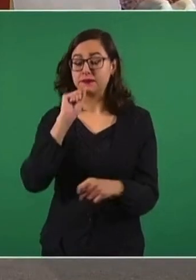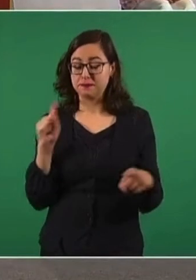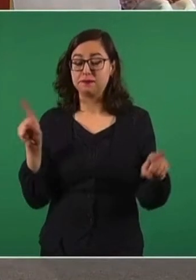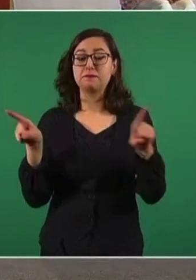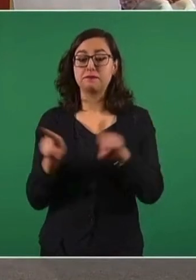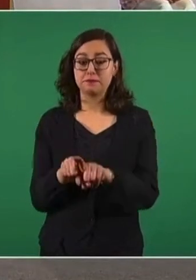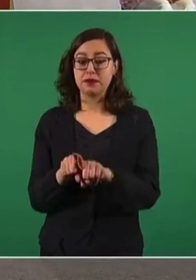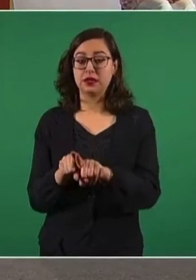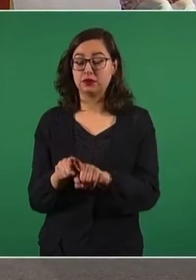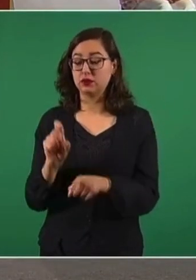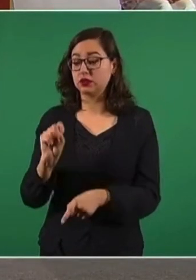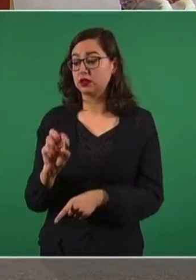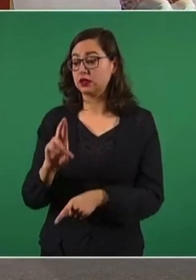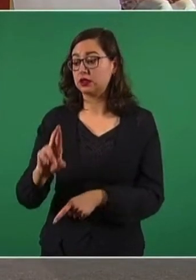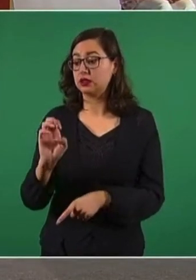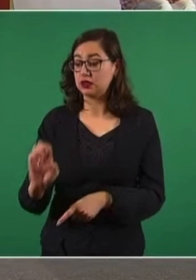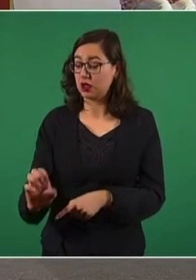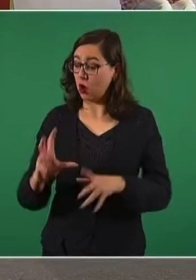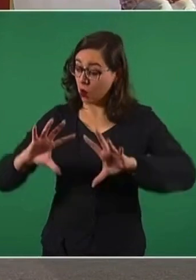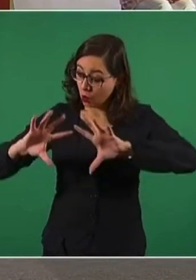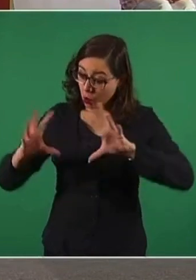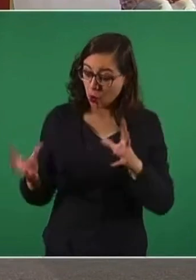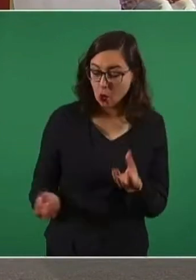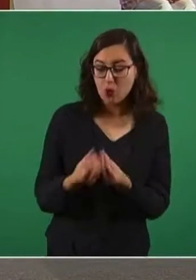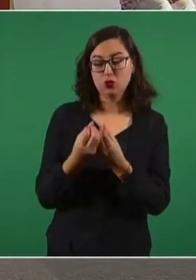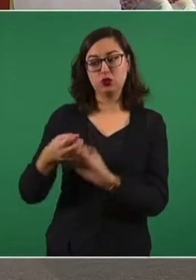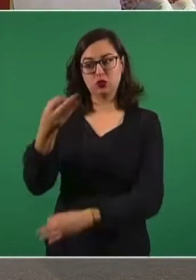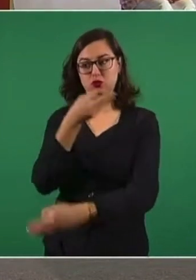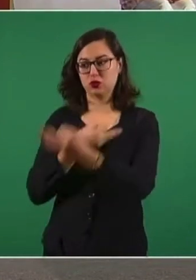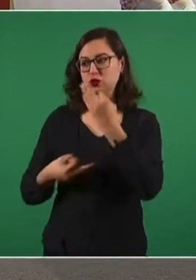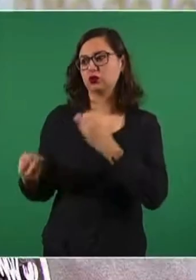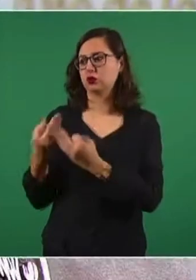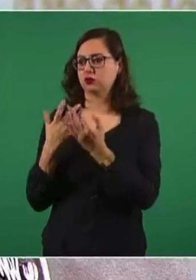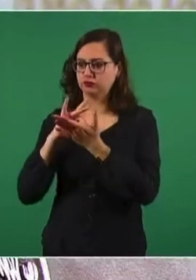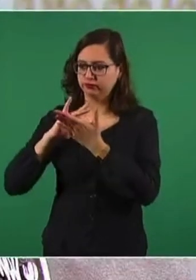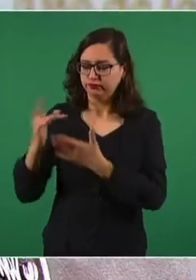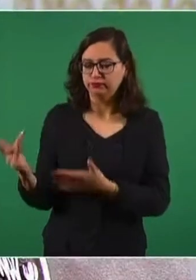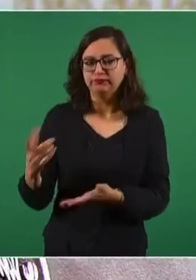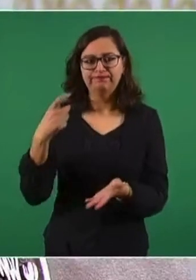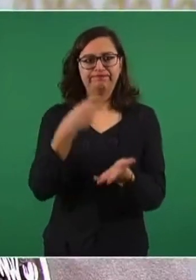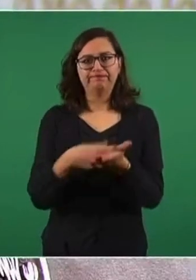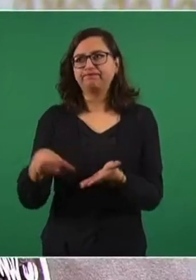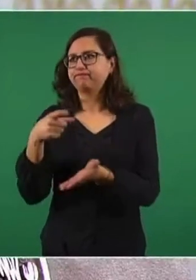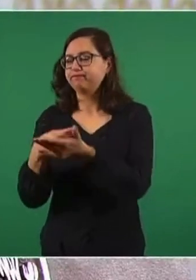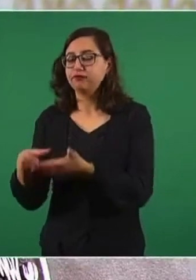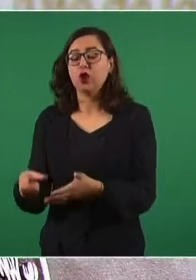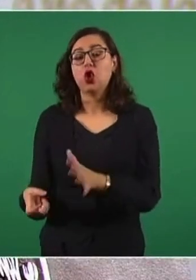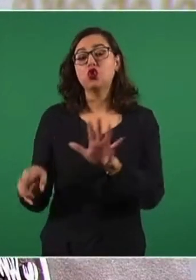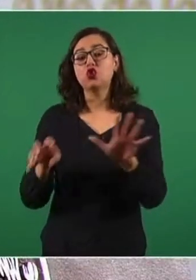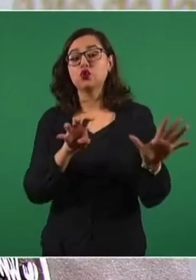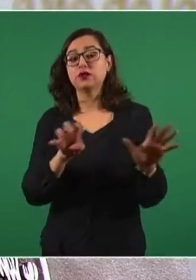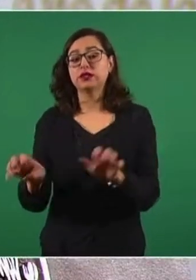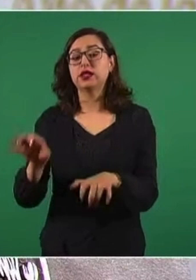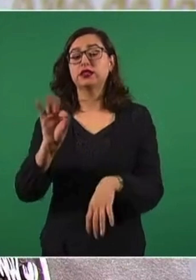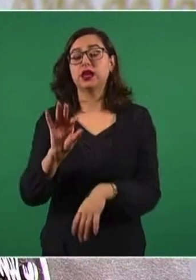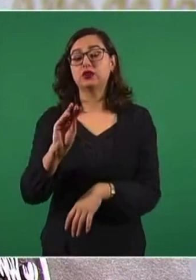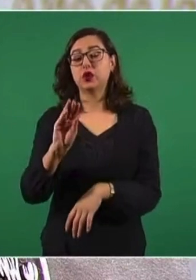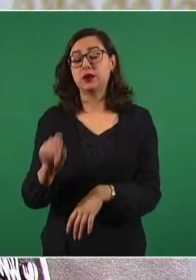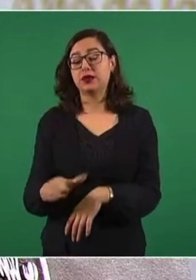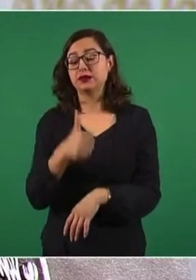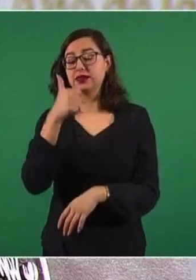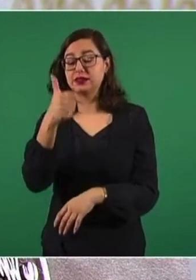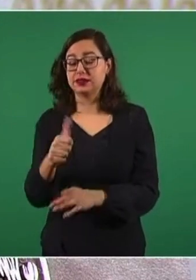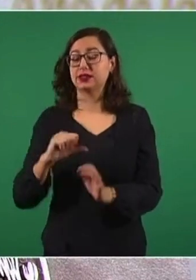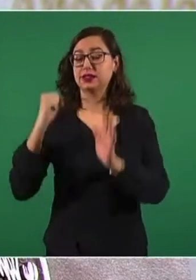la Secretaría de Relaciones Exteriores. Nuestra meta era adquirir 996 claves de medicamentos y